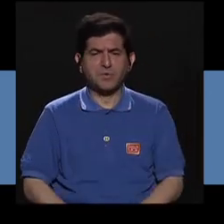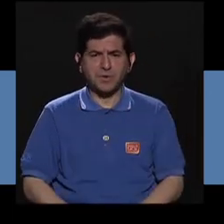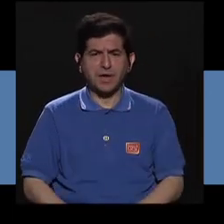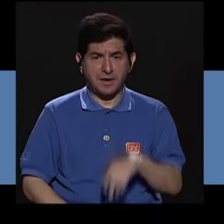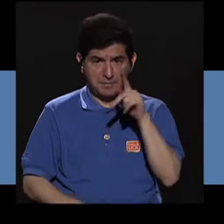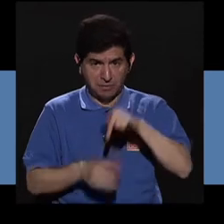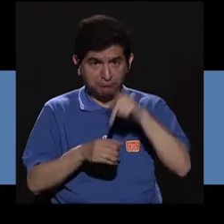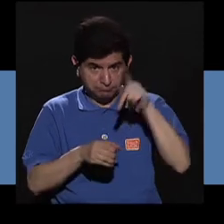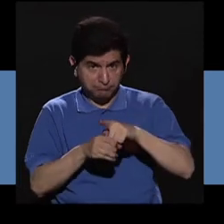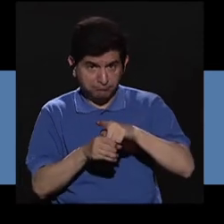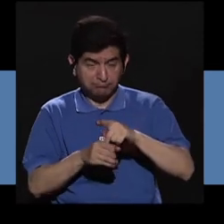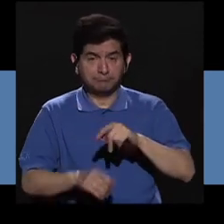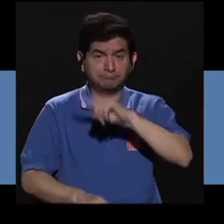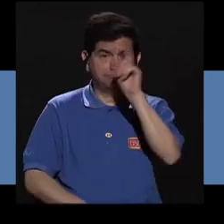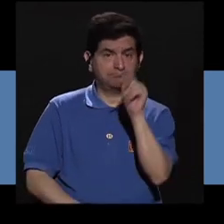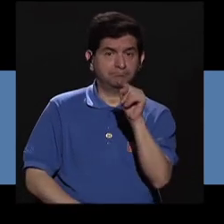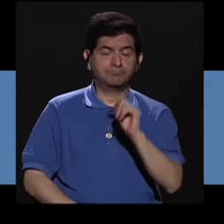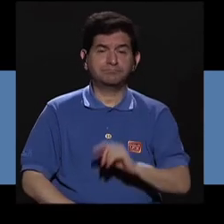este programa?